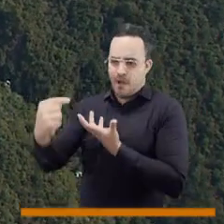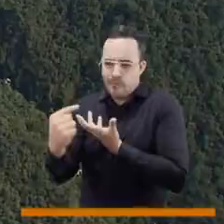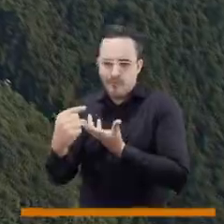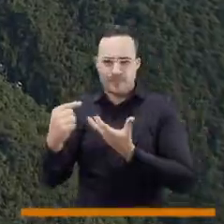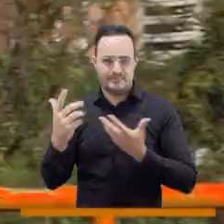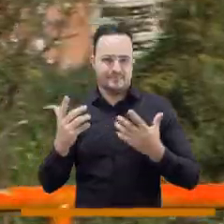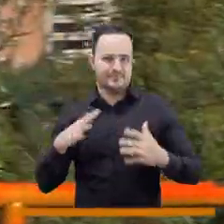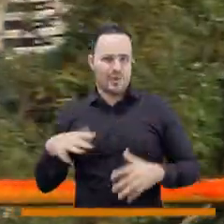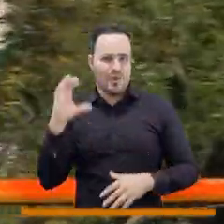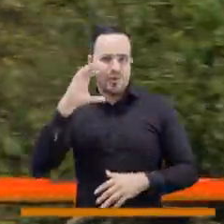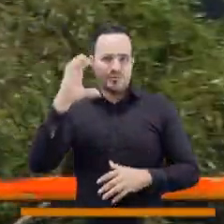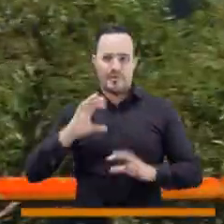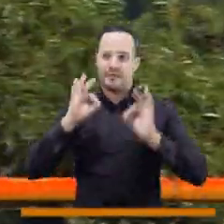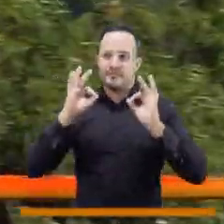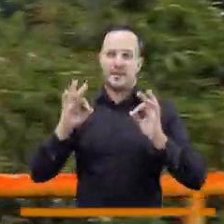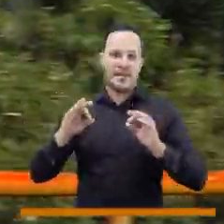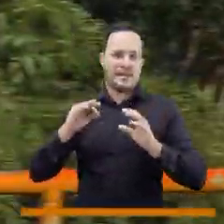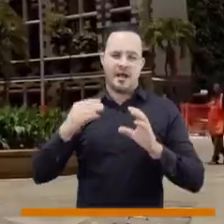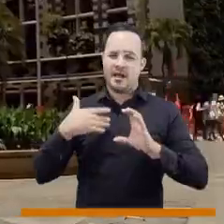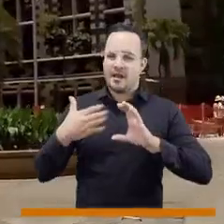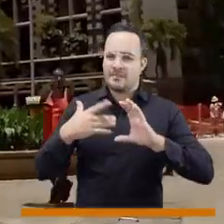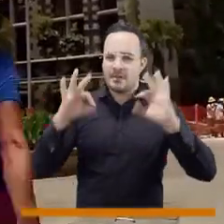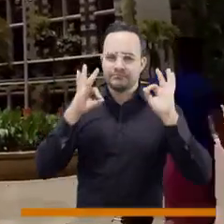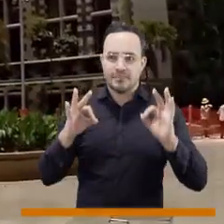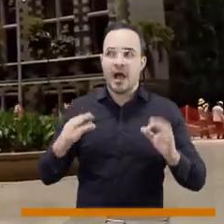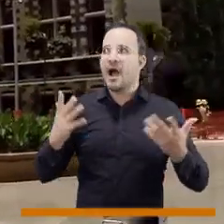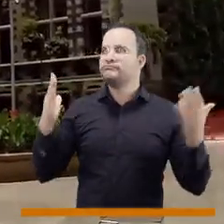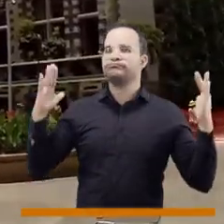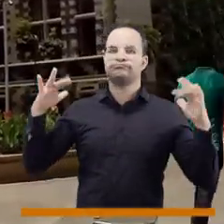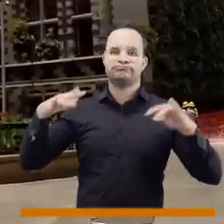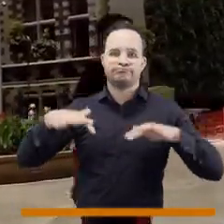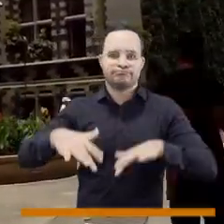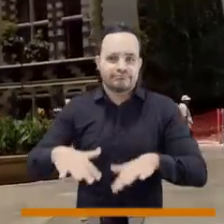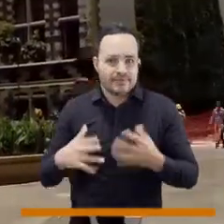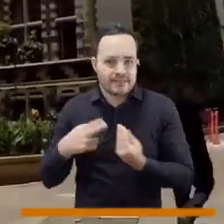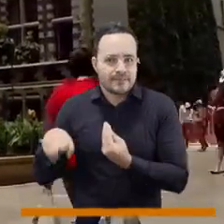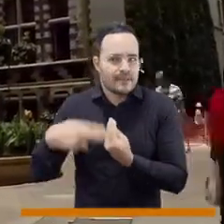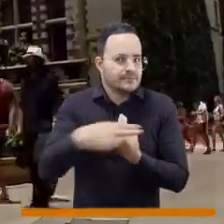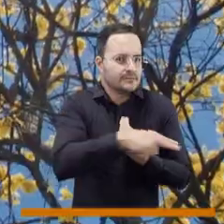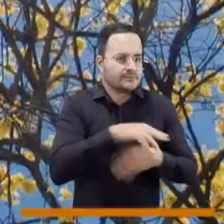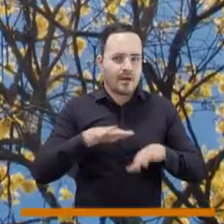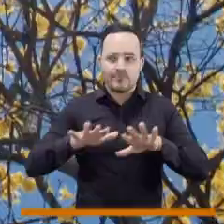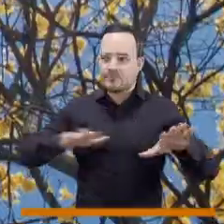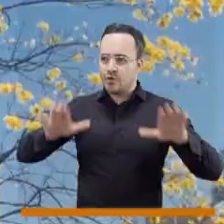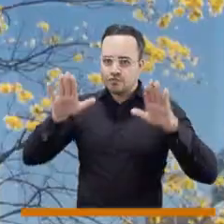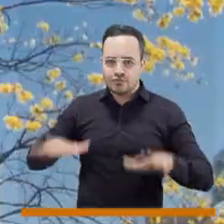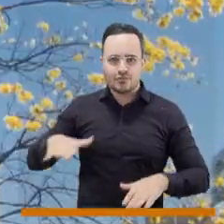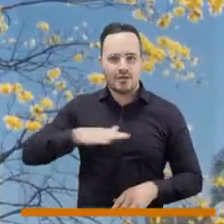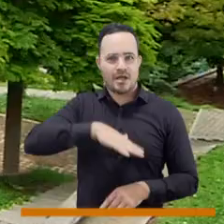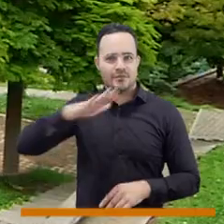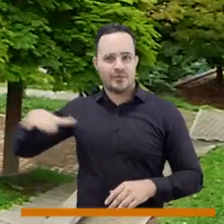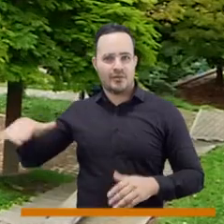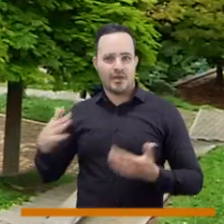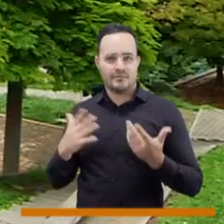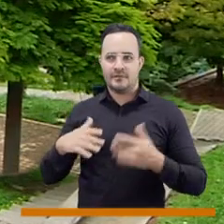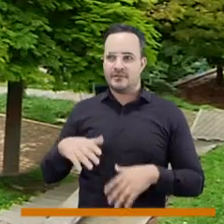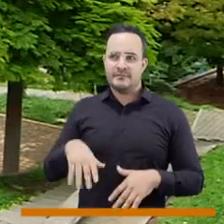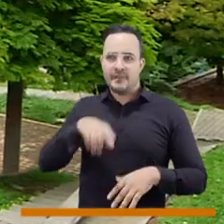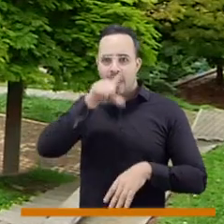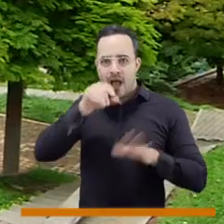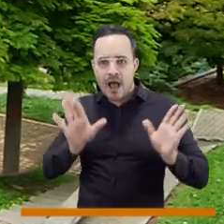tiene una ubicación estratégica en términos geográficos, que hace que tengamos muchas especies nativas,